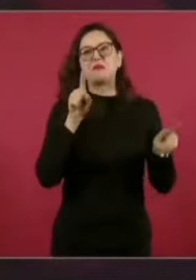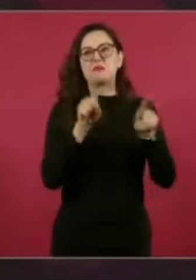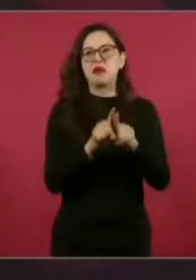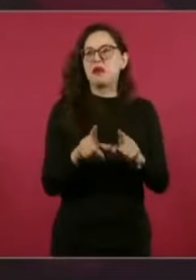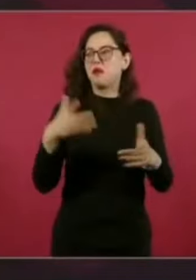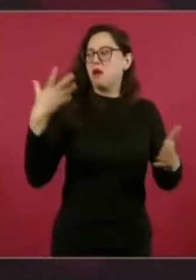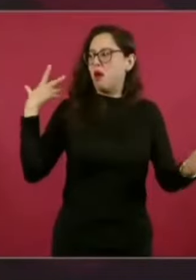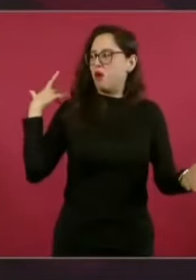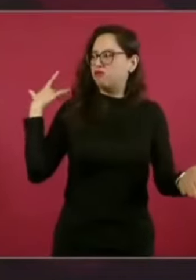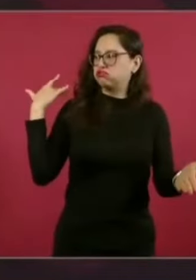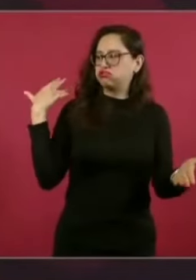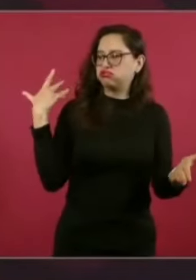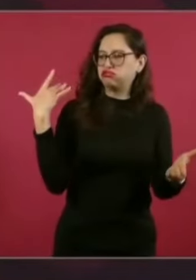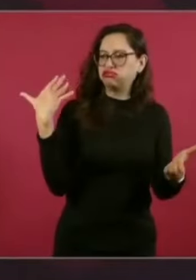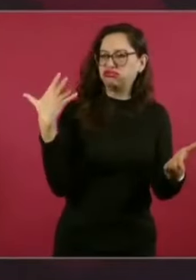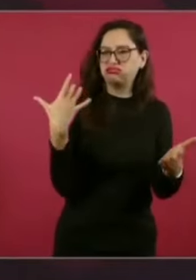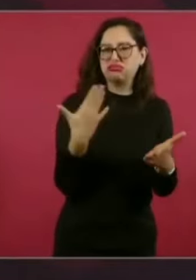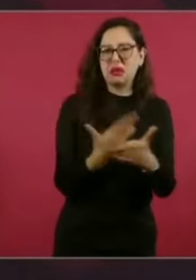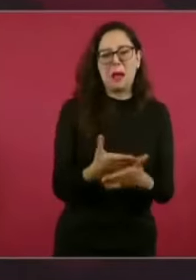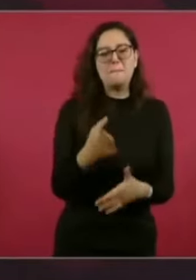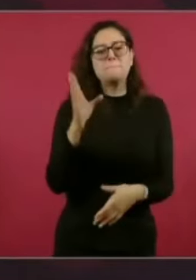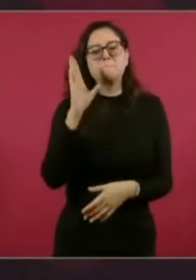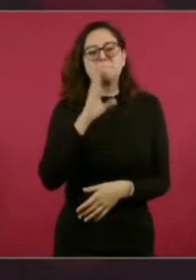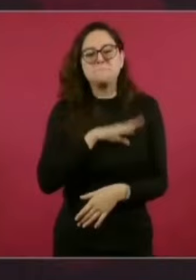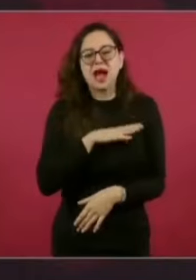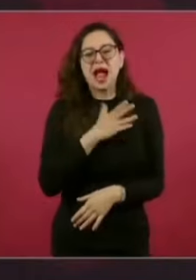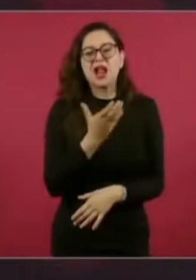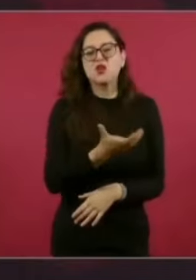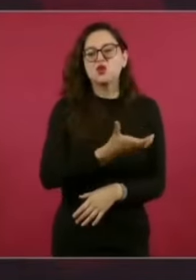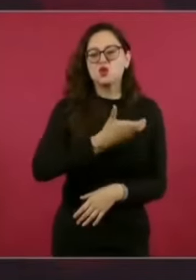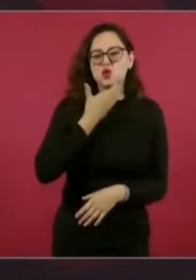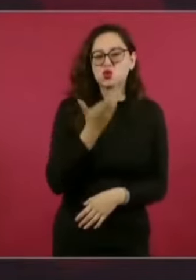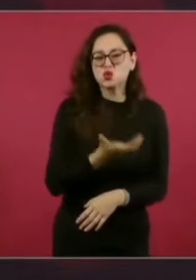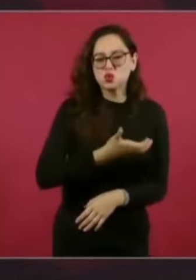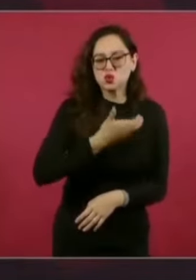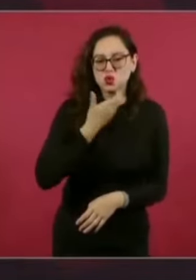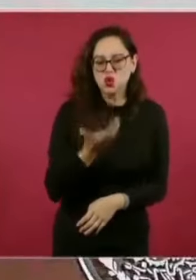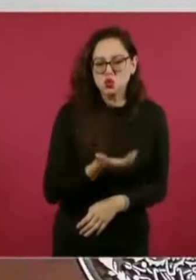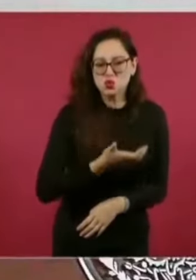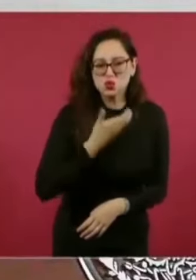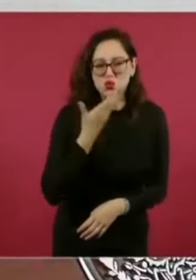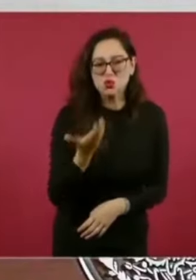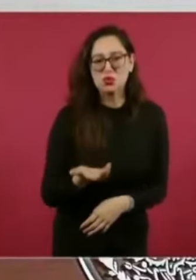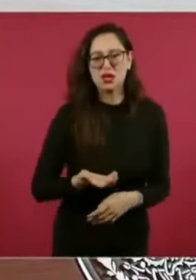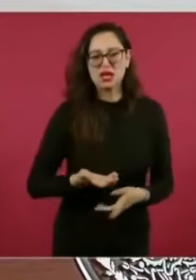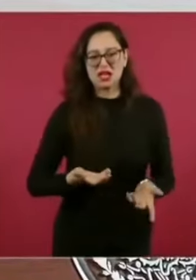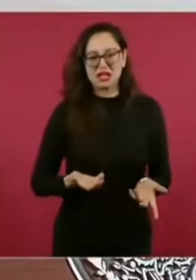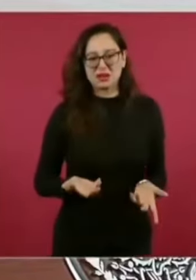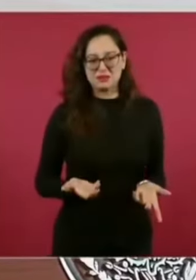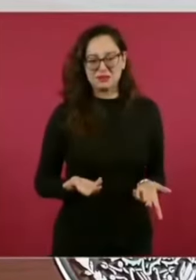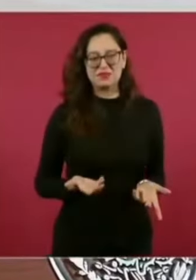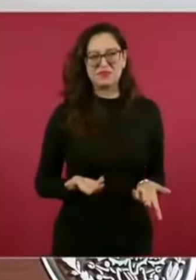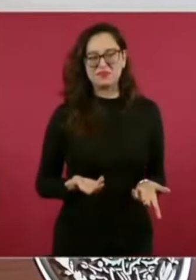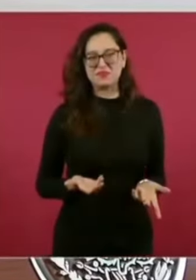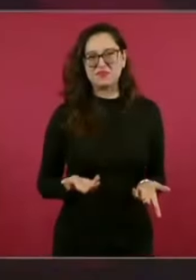nos querían